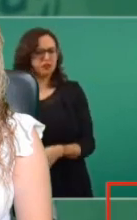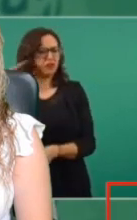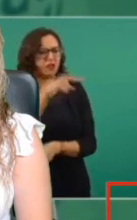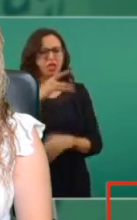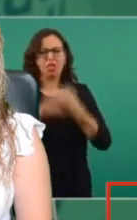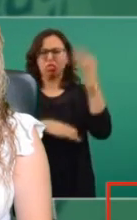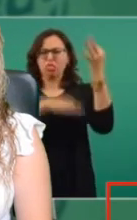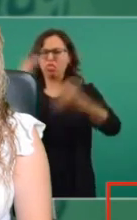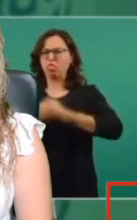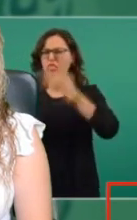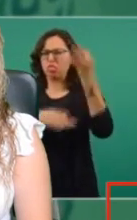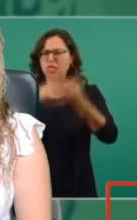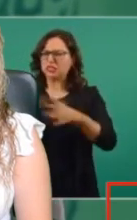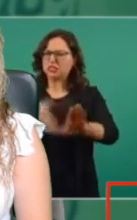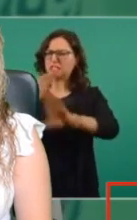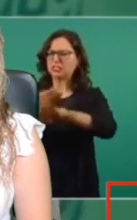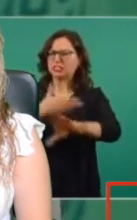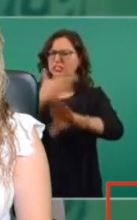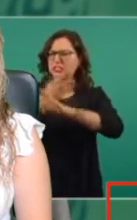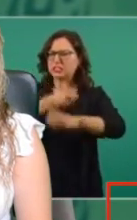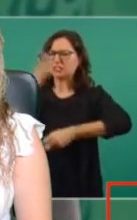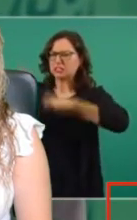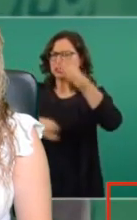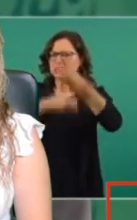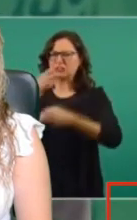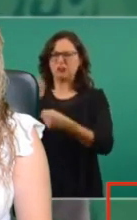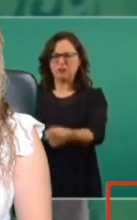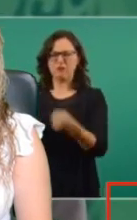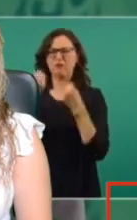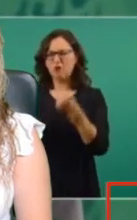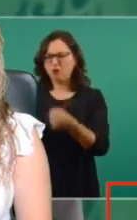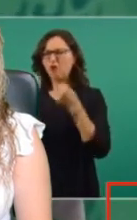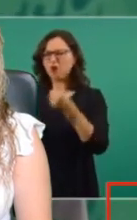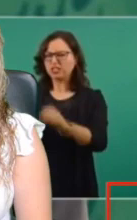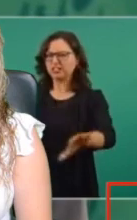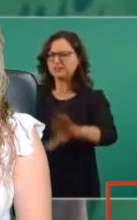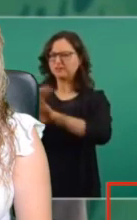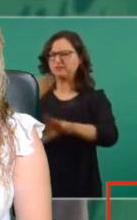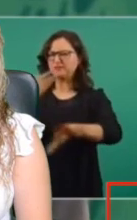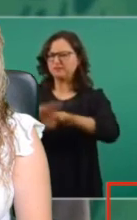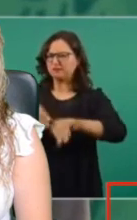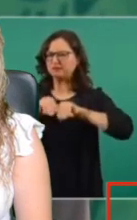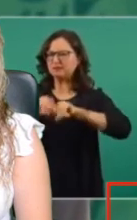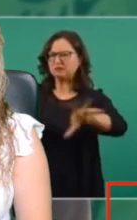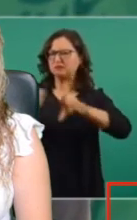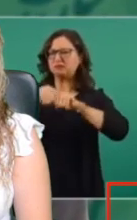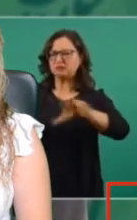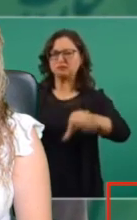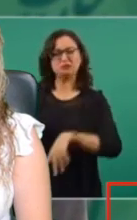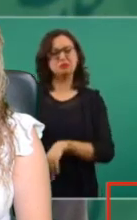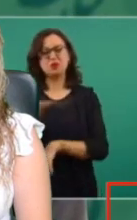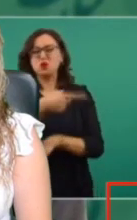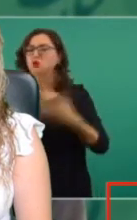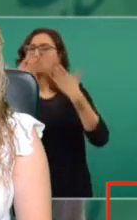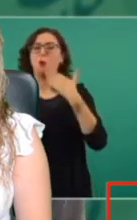porque son unos indecentes.